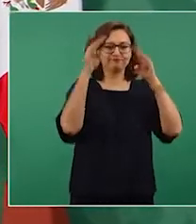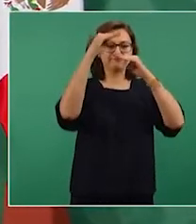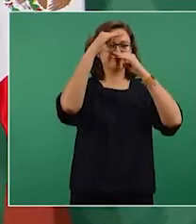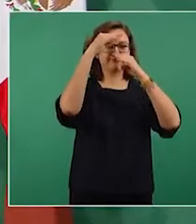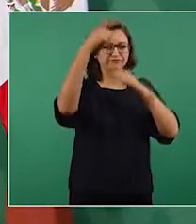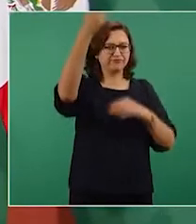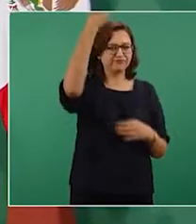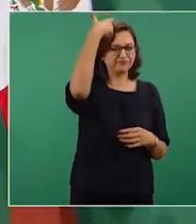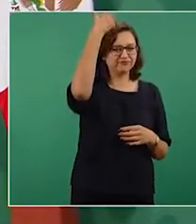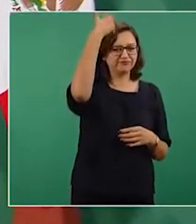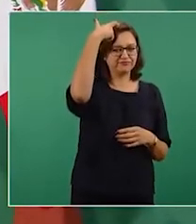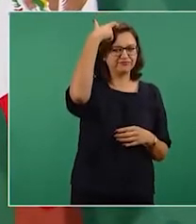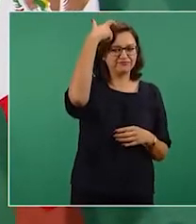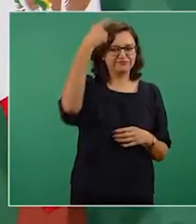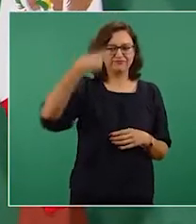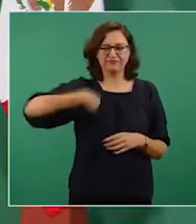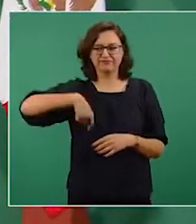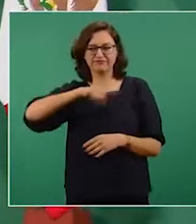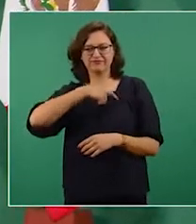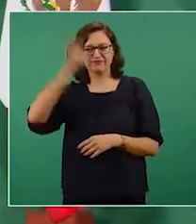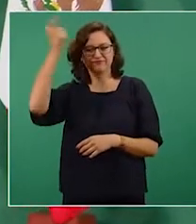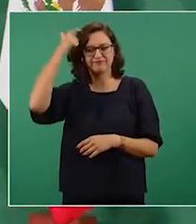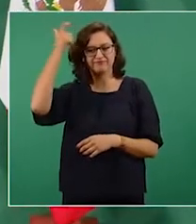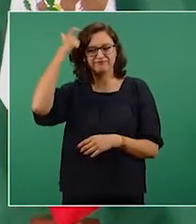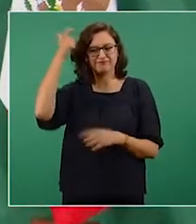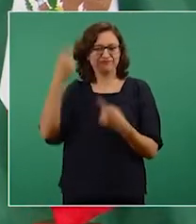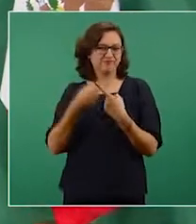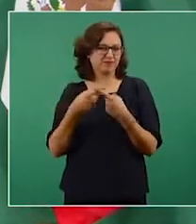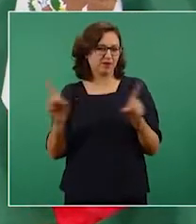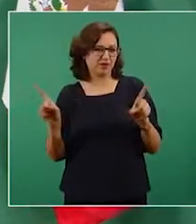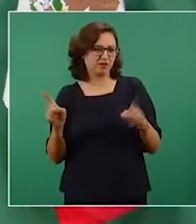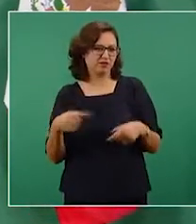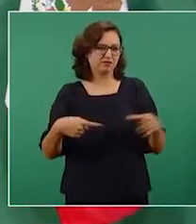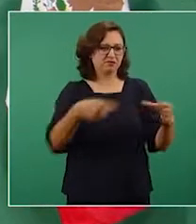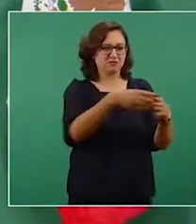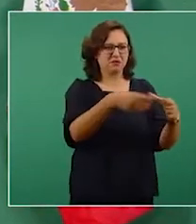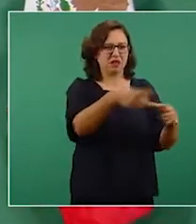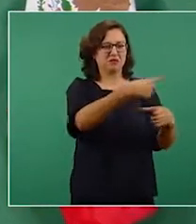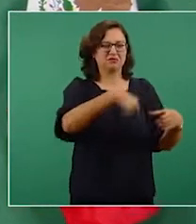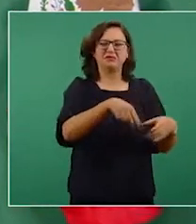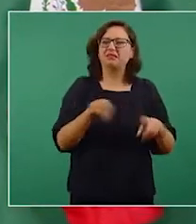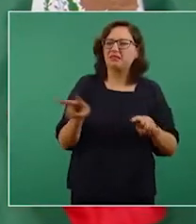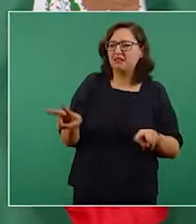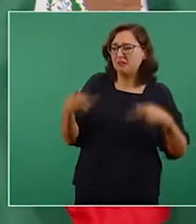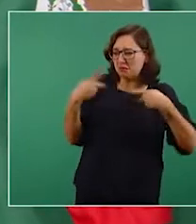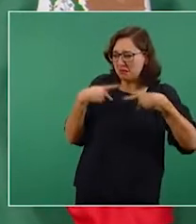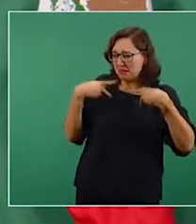Para el conservador el pueblo es malo y es flojo,